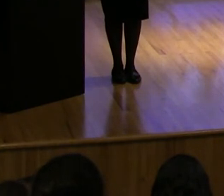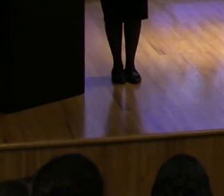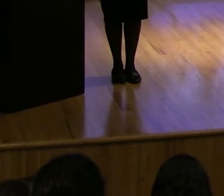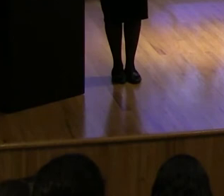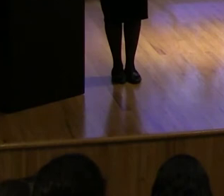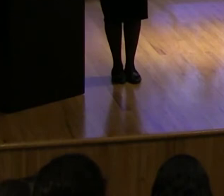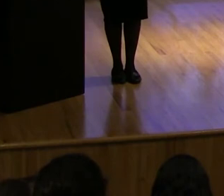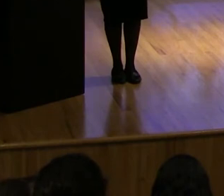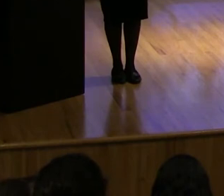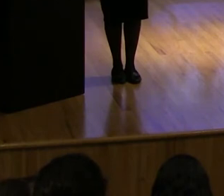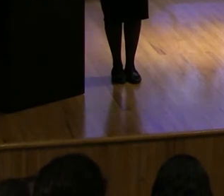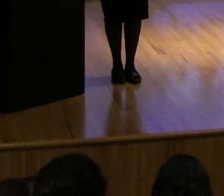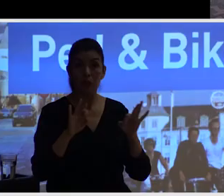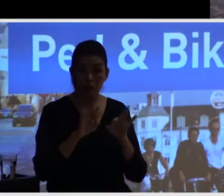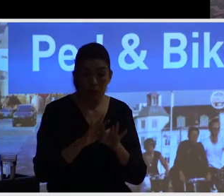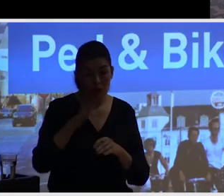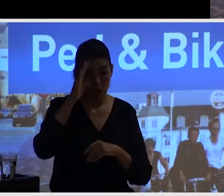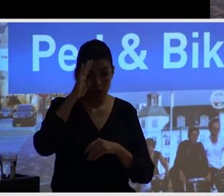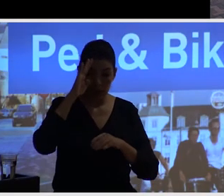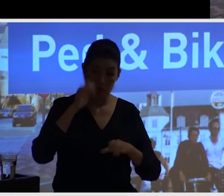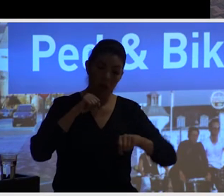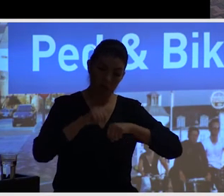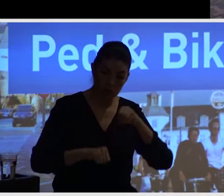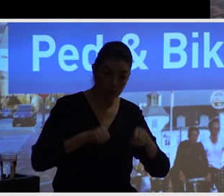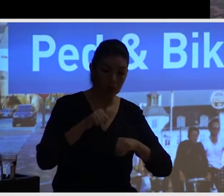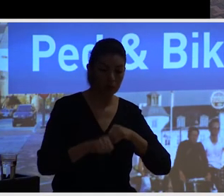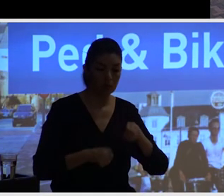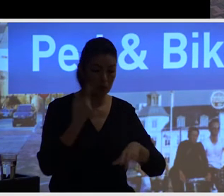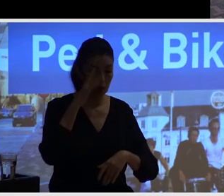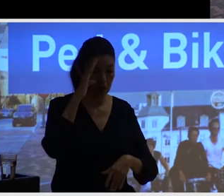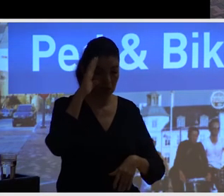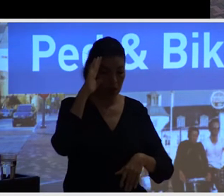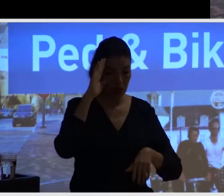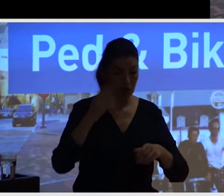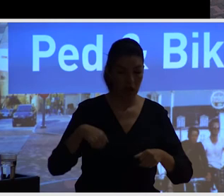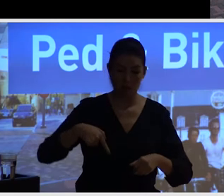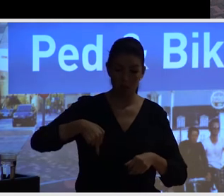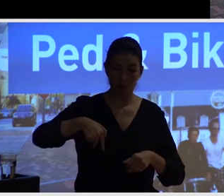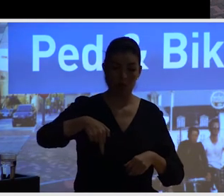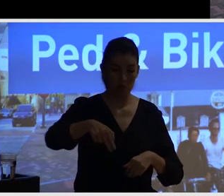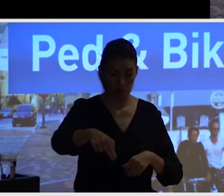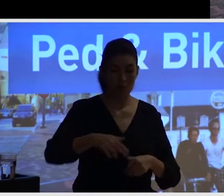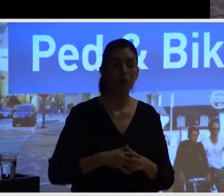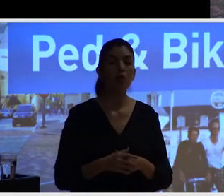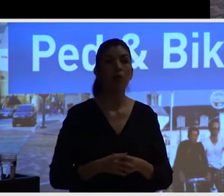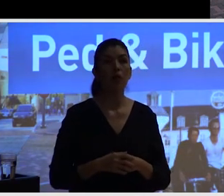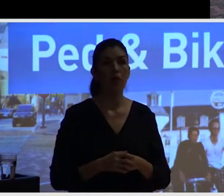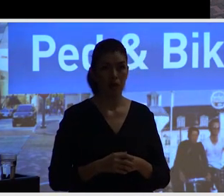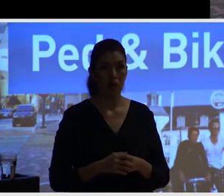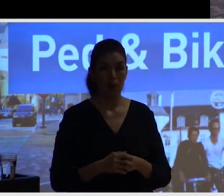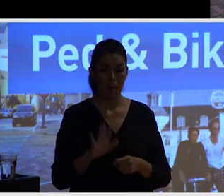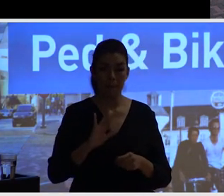bicicleta, esta es la base, empezamos desde ahí pero después nos gusta como añadir una serie de otras capas